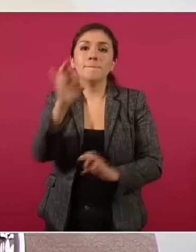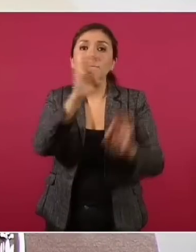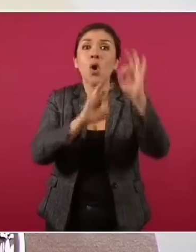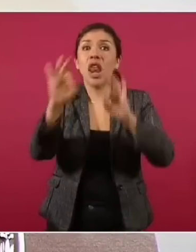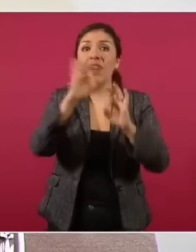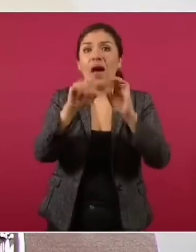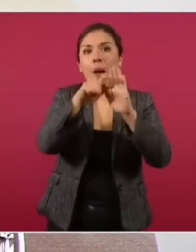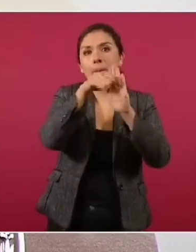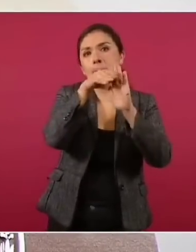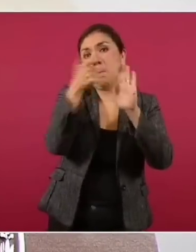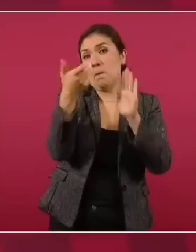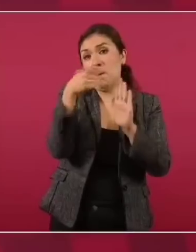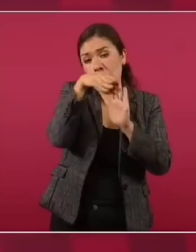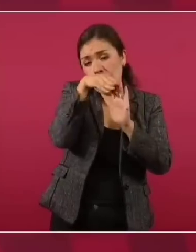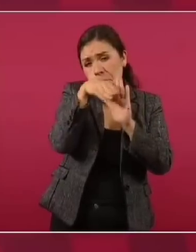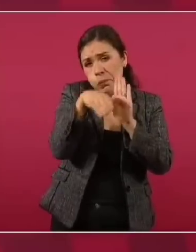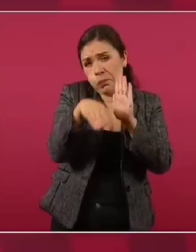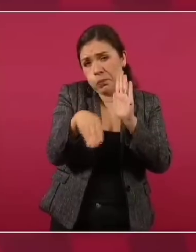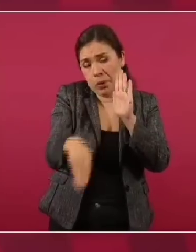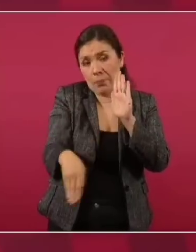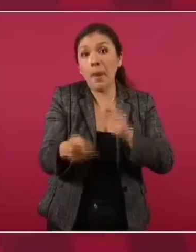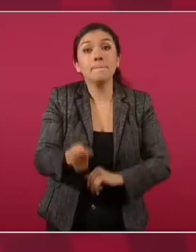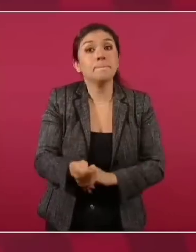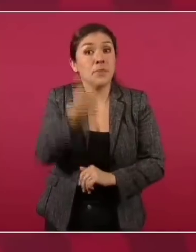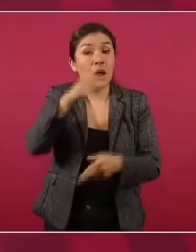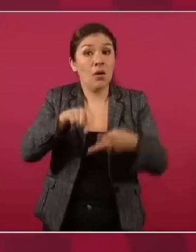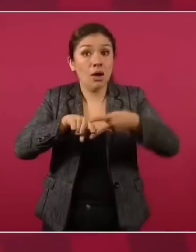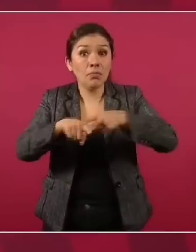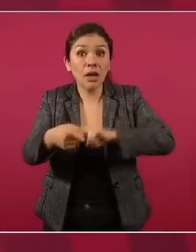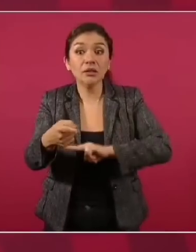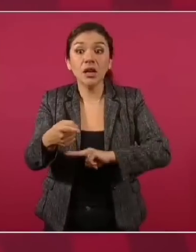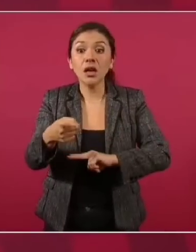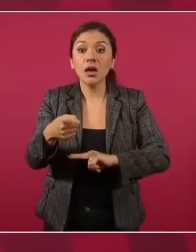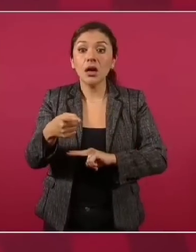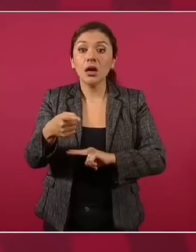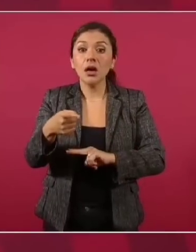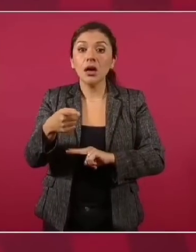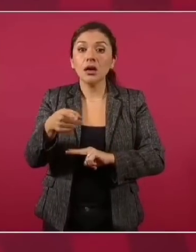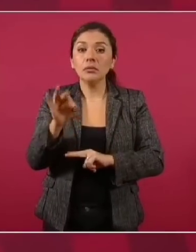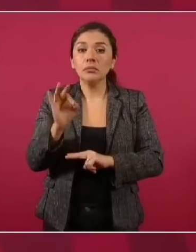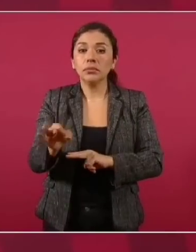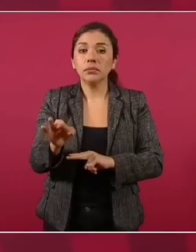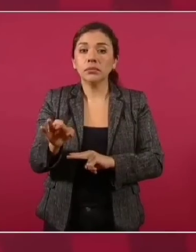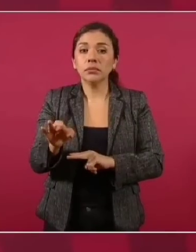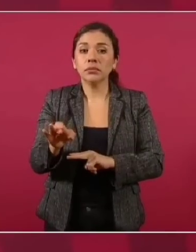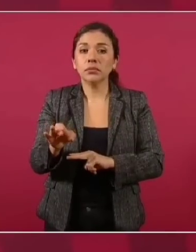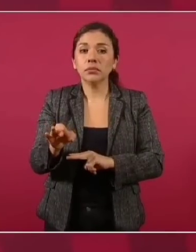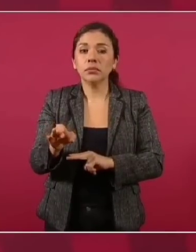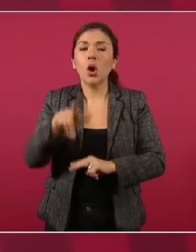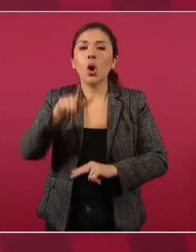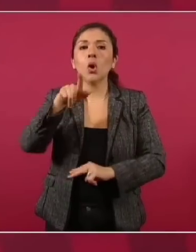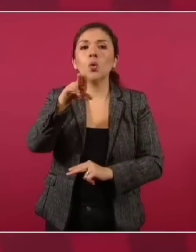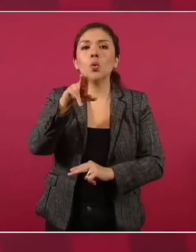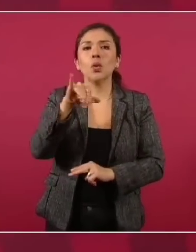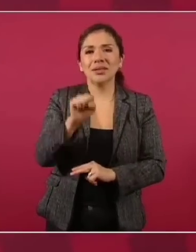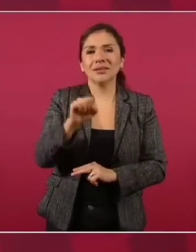devaluación. Empezó con Luis Echeverría.